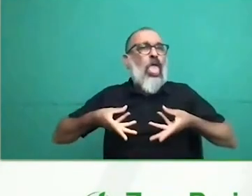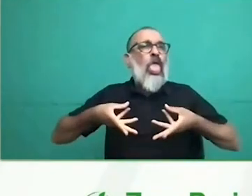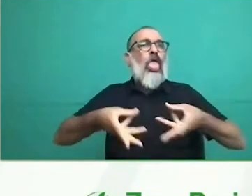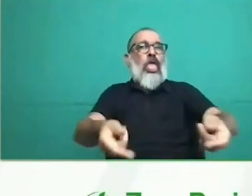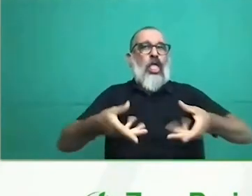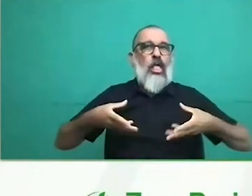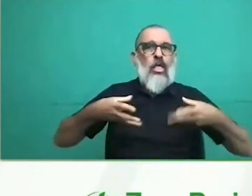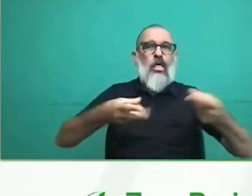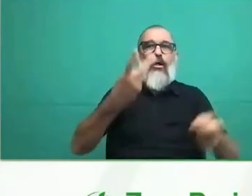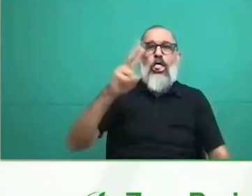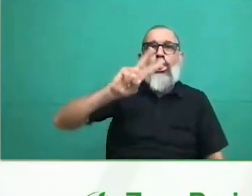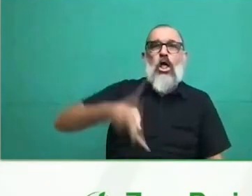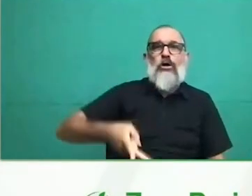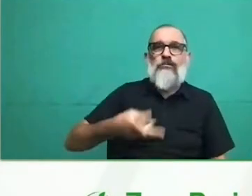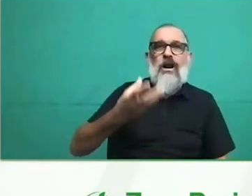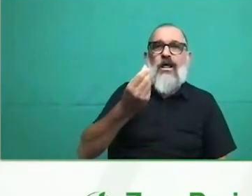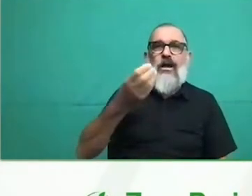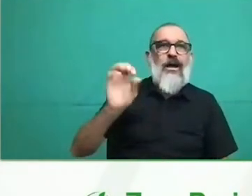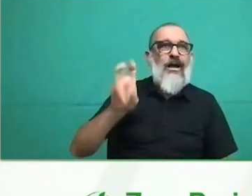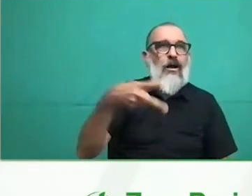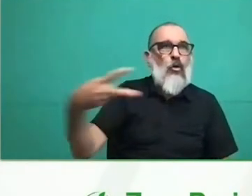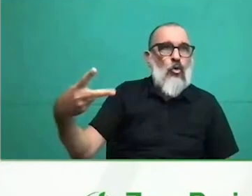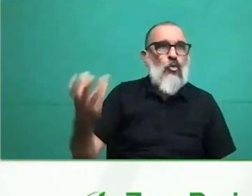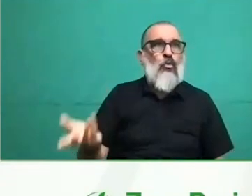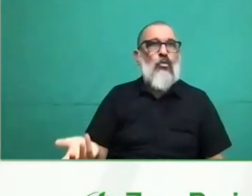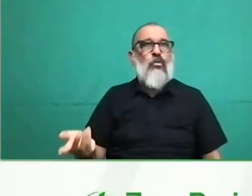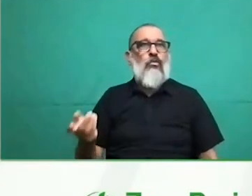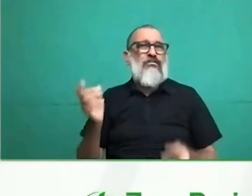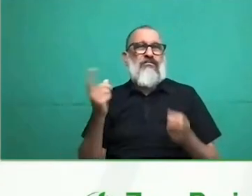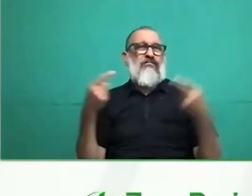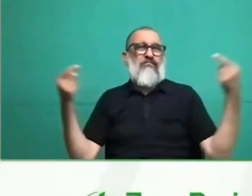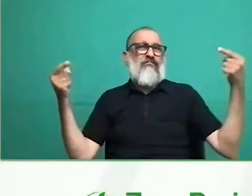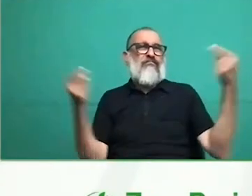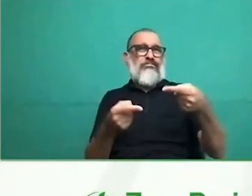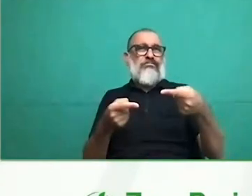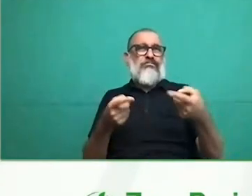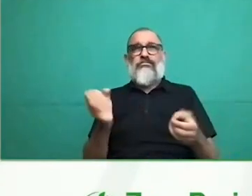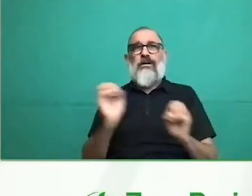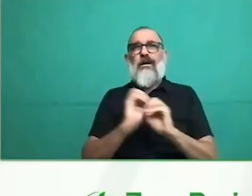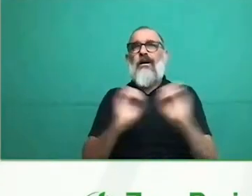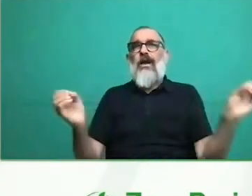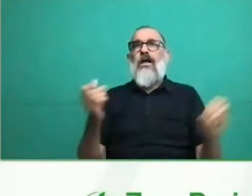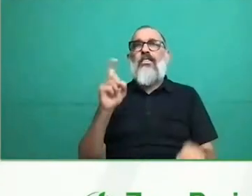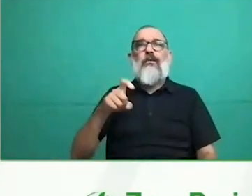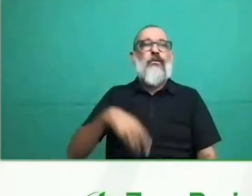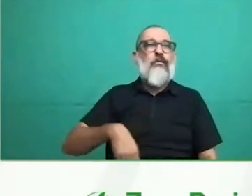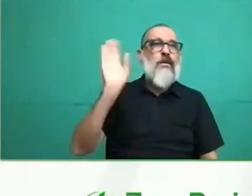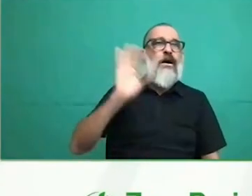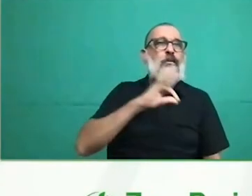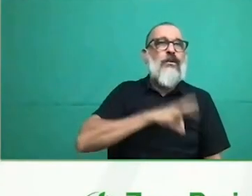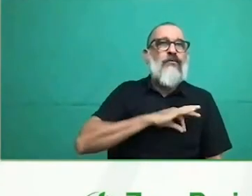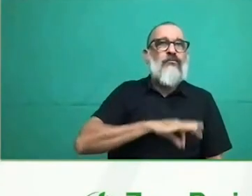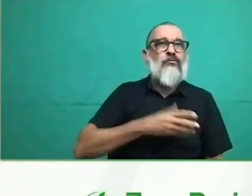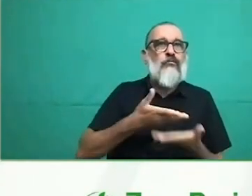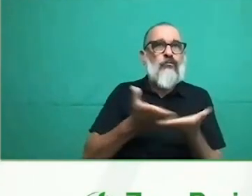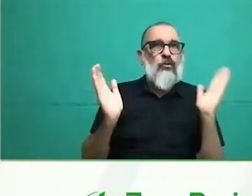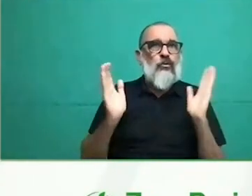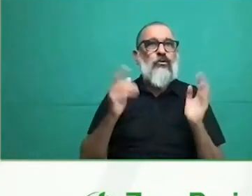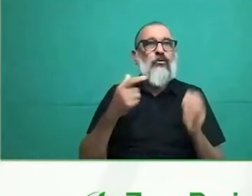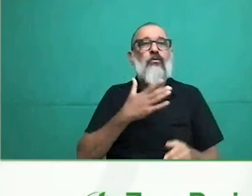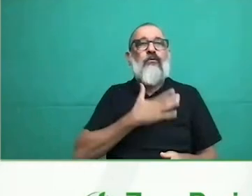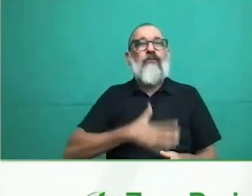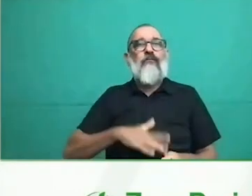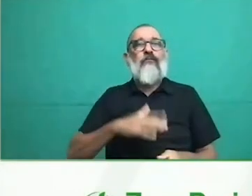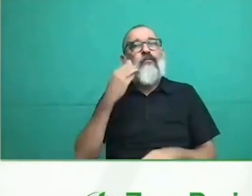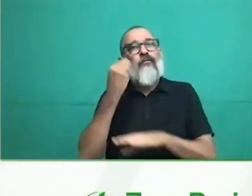aspectos, legislación, por ejemplo, sobre capacidad jurídica, incluso México lo discutió la semana pasada en el Congreso, Costa